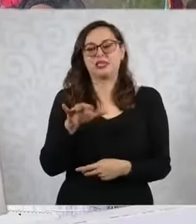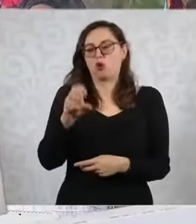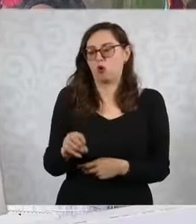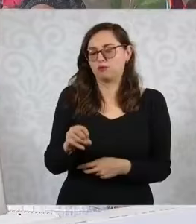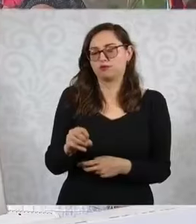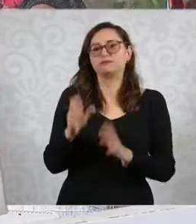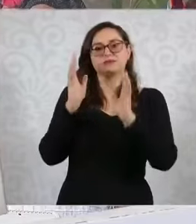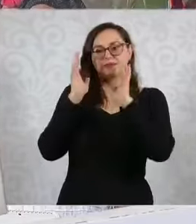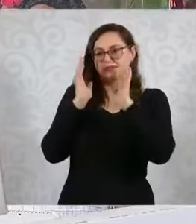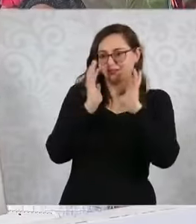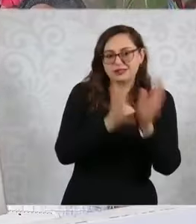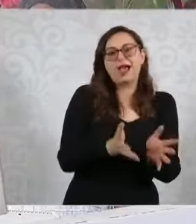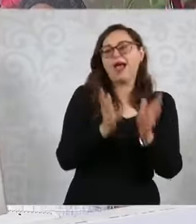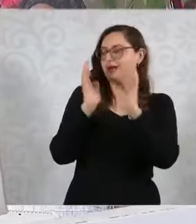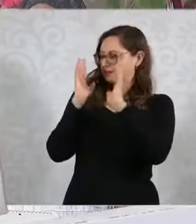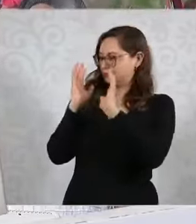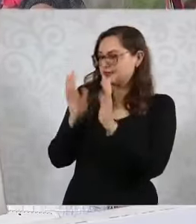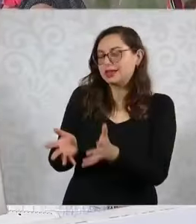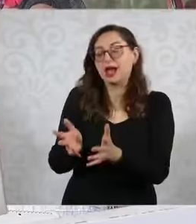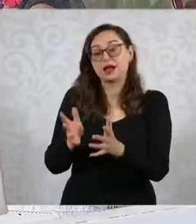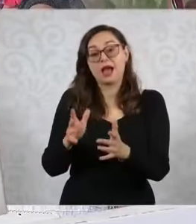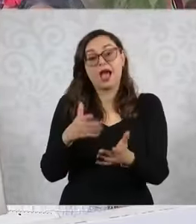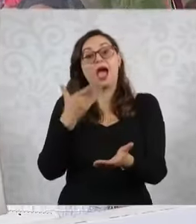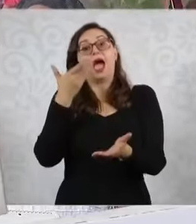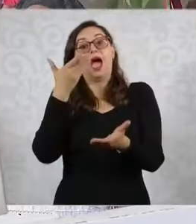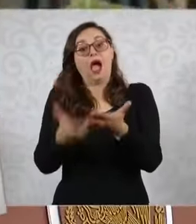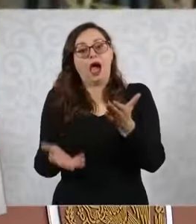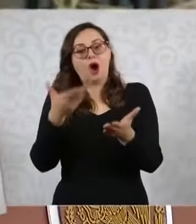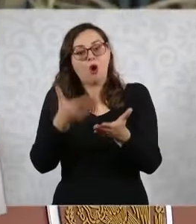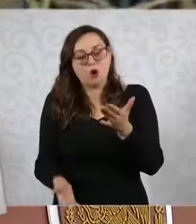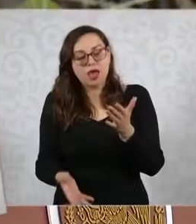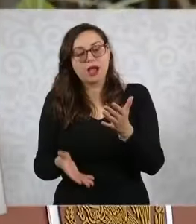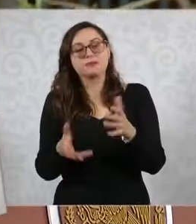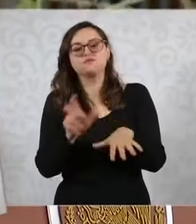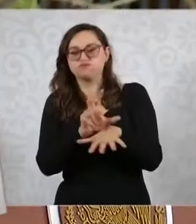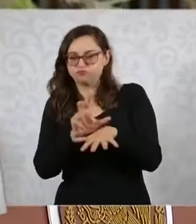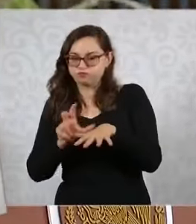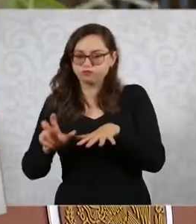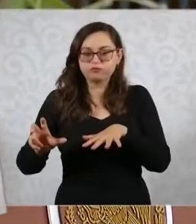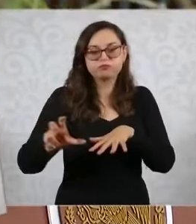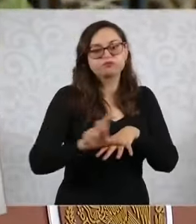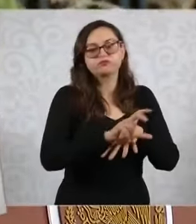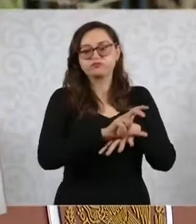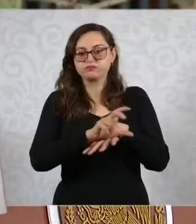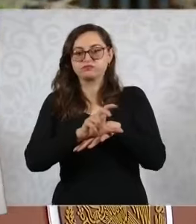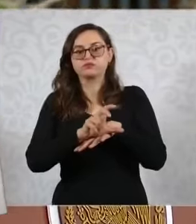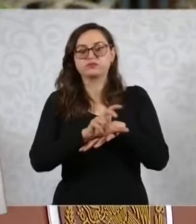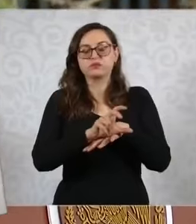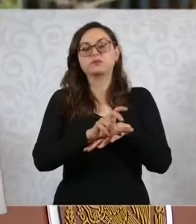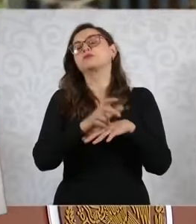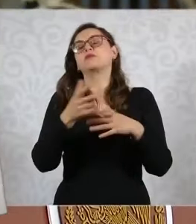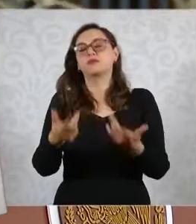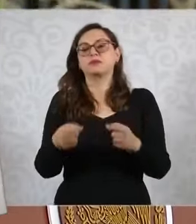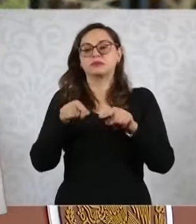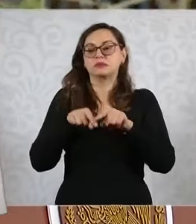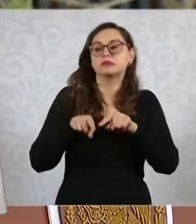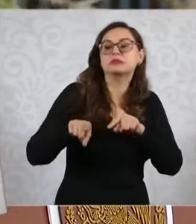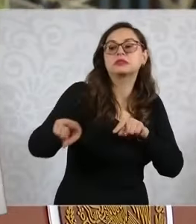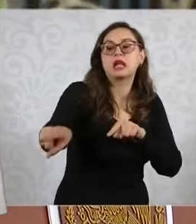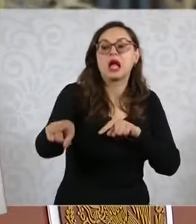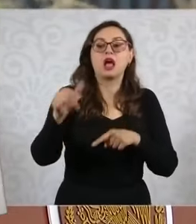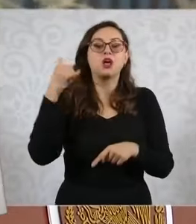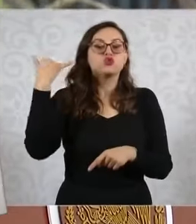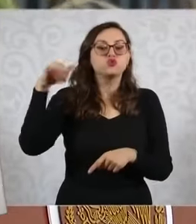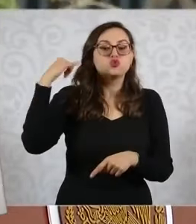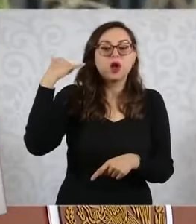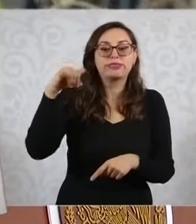Ahora vamos a llevar el Tren Maya a Progreso, al puerto de Progreso en